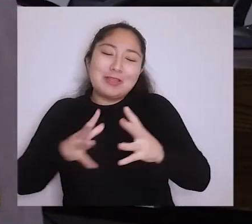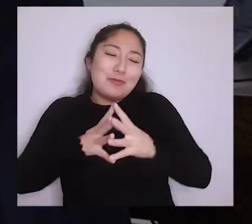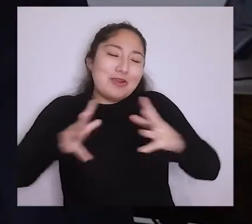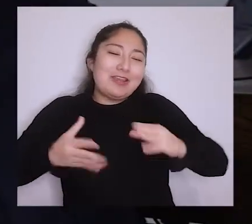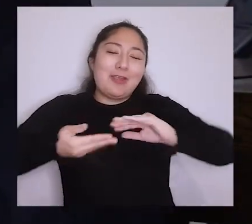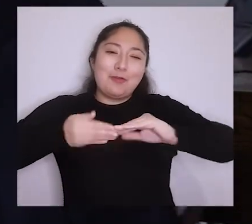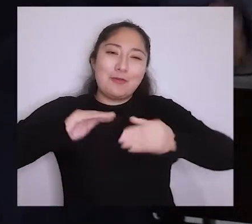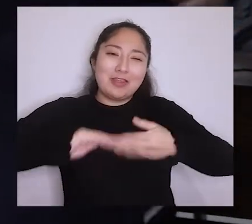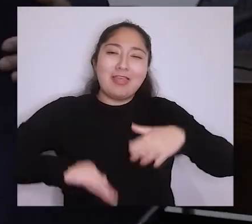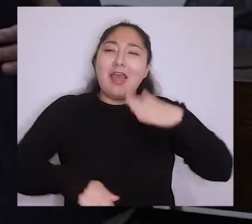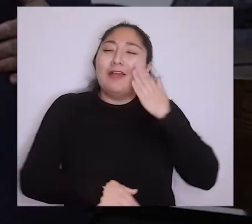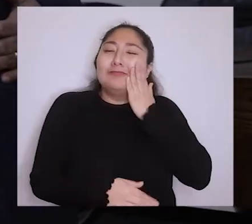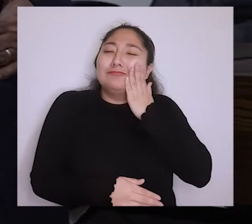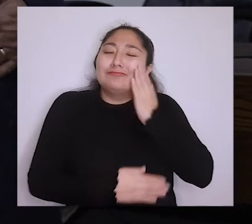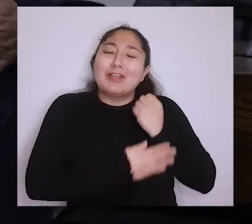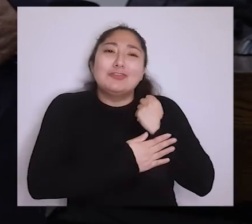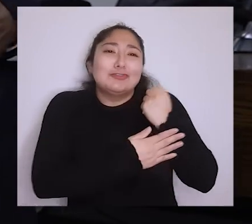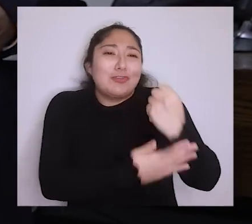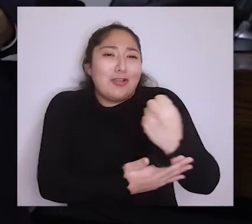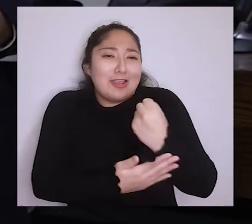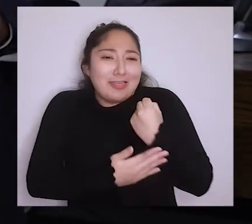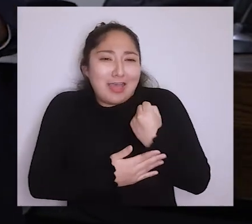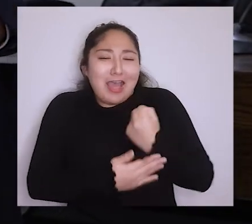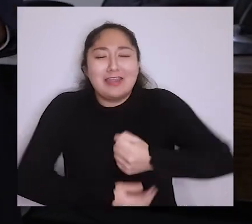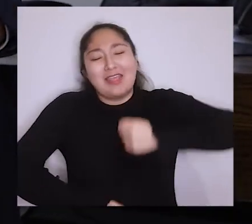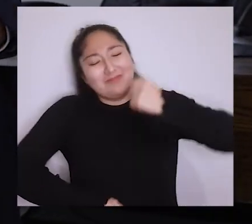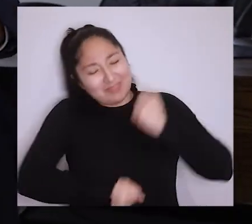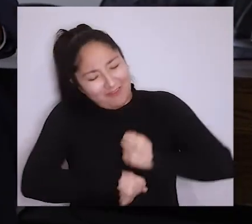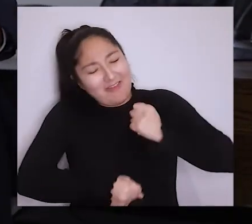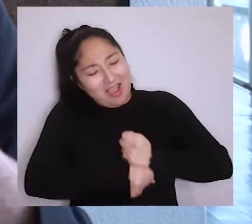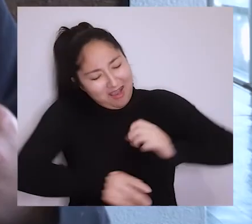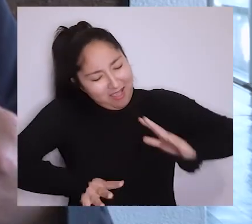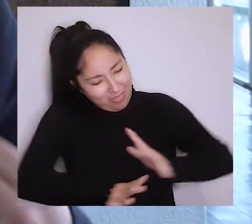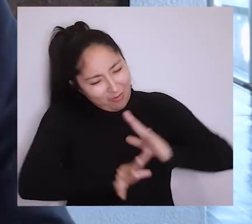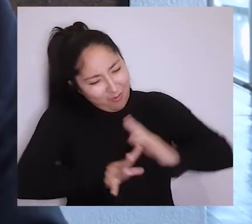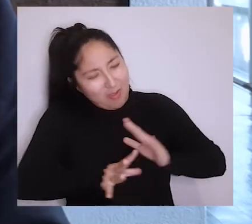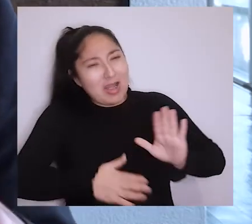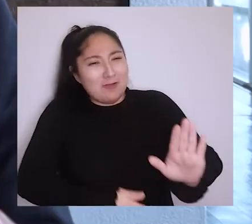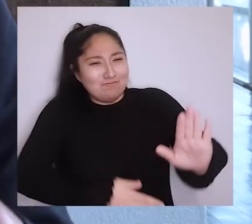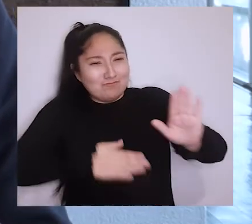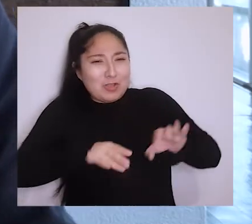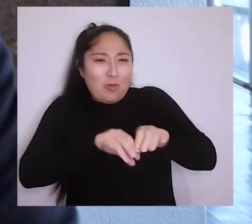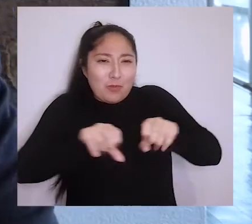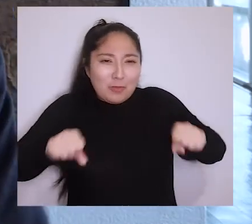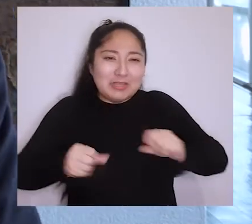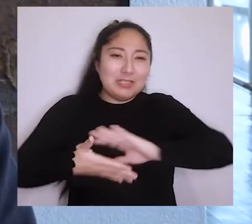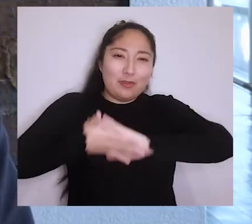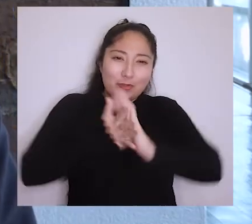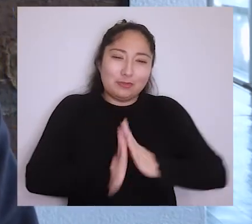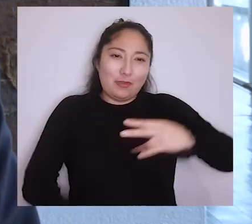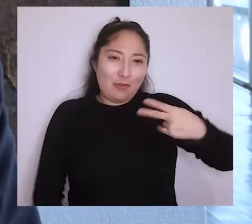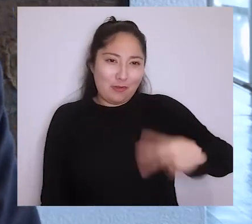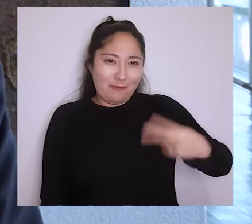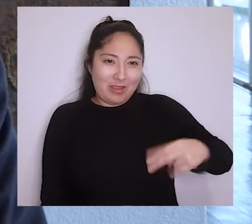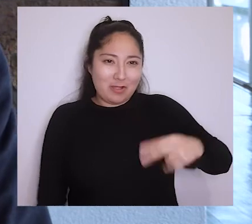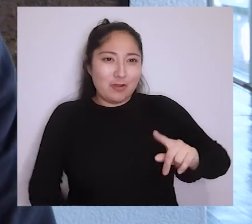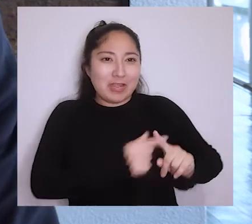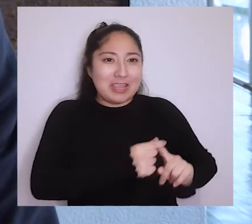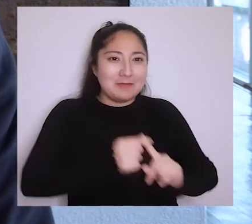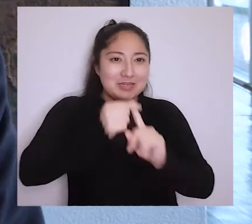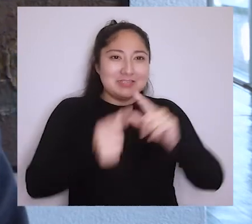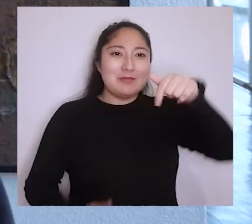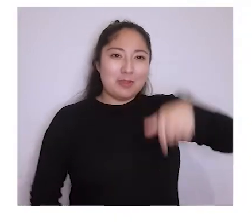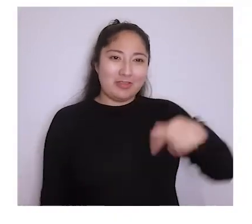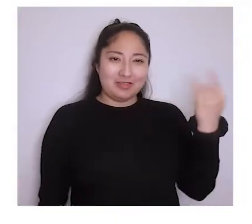comunidad solidaria, aplicada, trabajadora, comprometida con los valores y principios de esta casa de